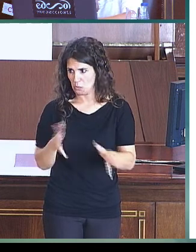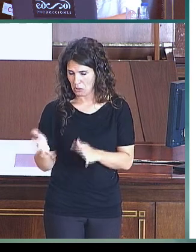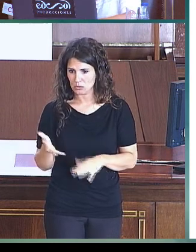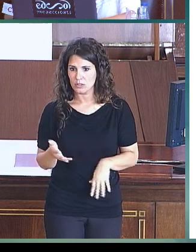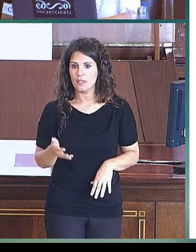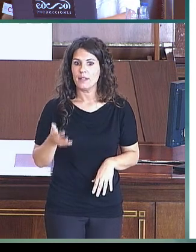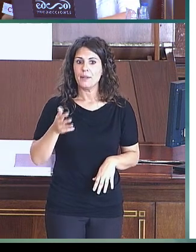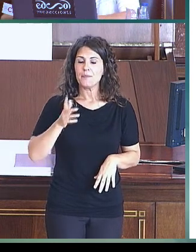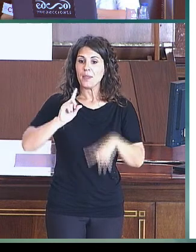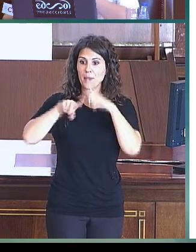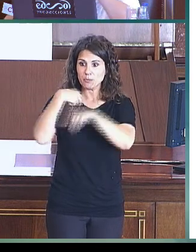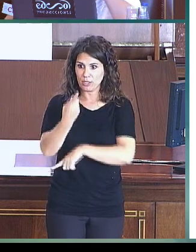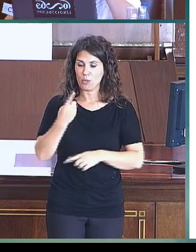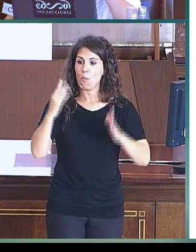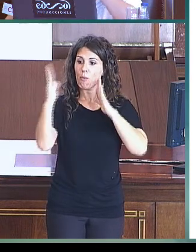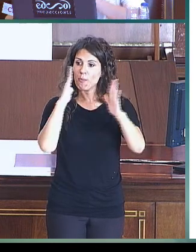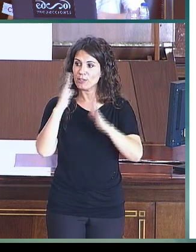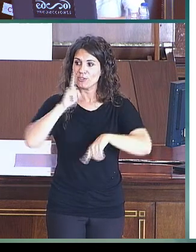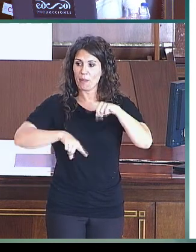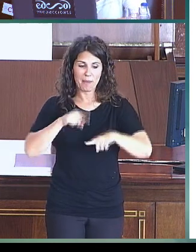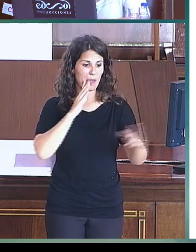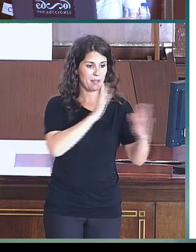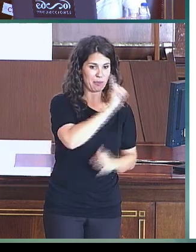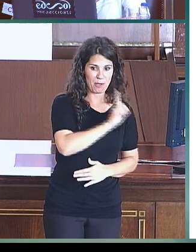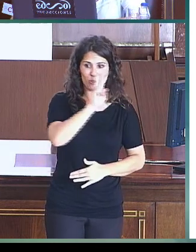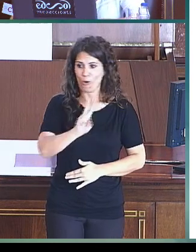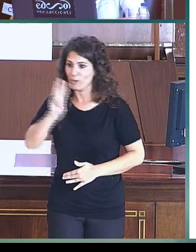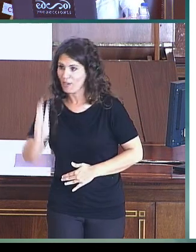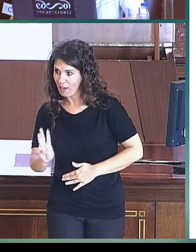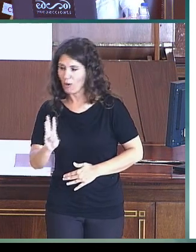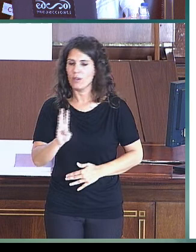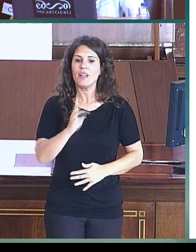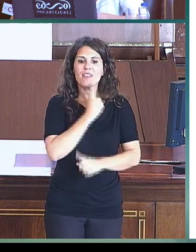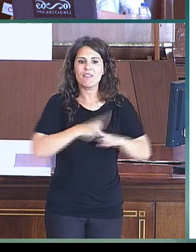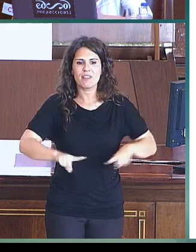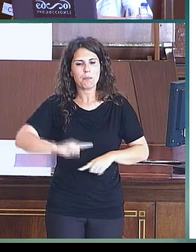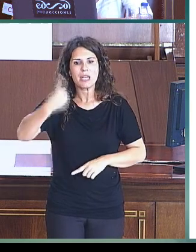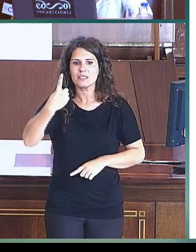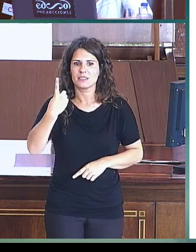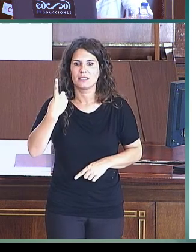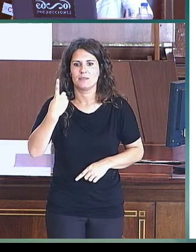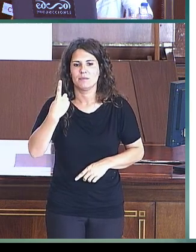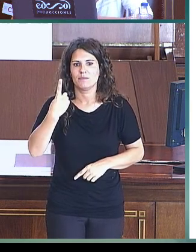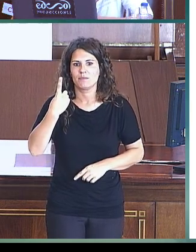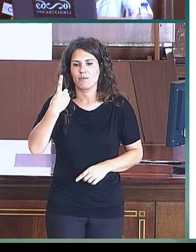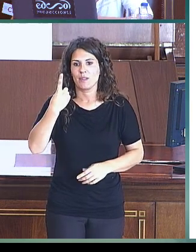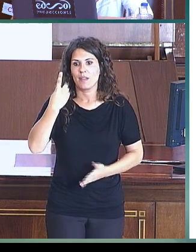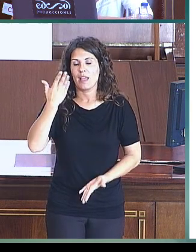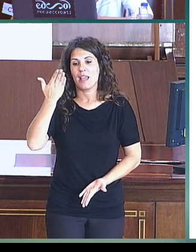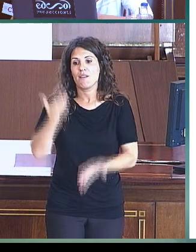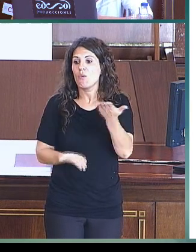diferencias en los distintos momentos de evaluación, encontramos diferencias significativas en la evaluación que realizamos